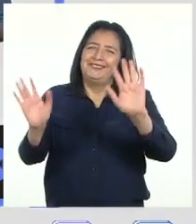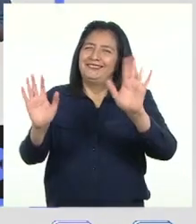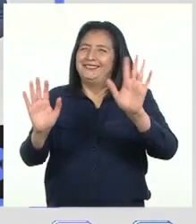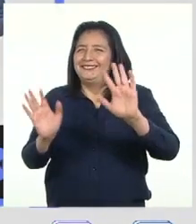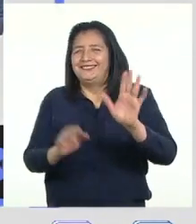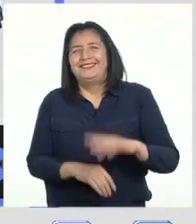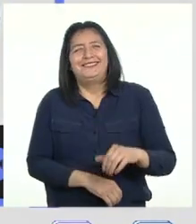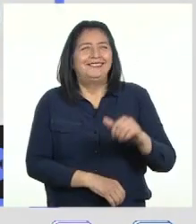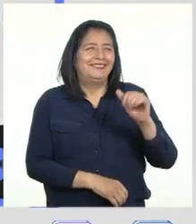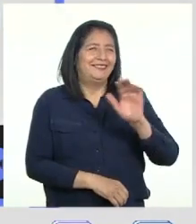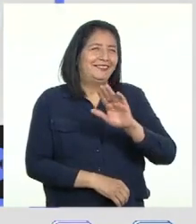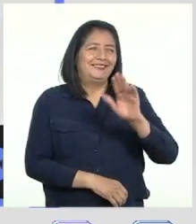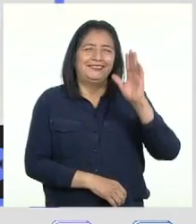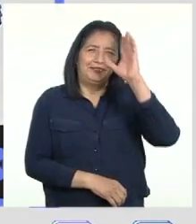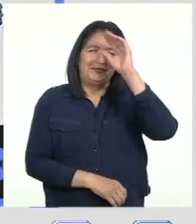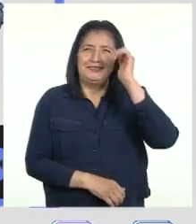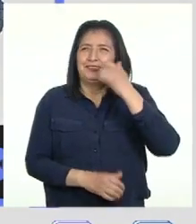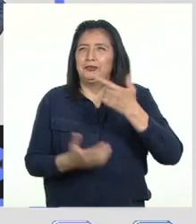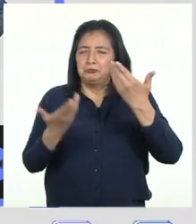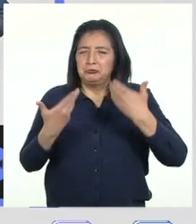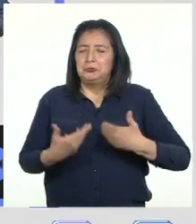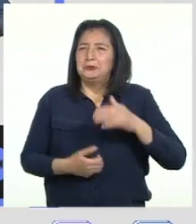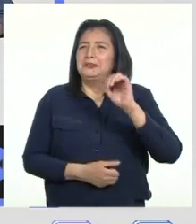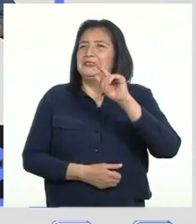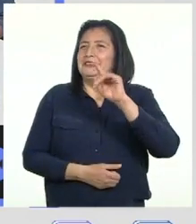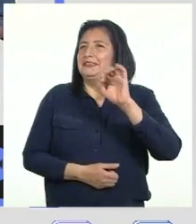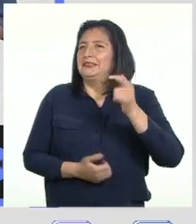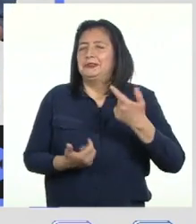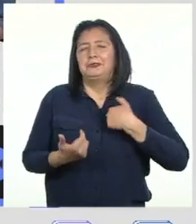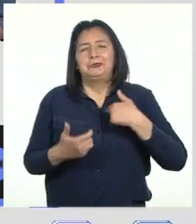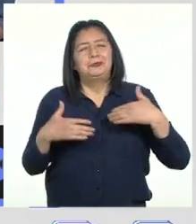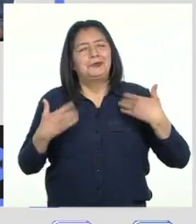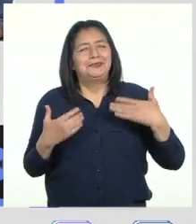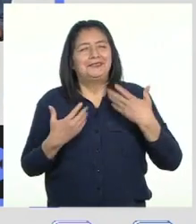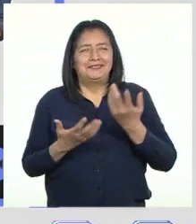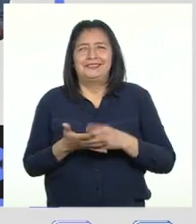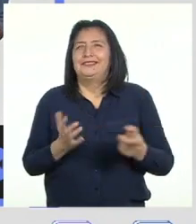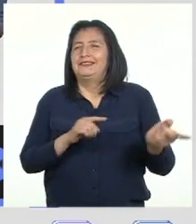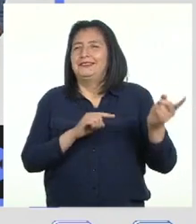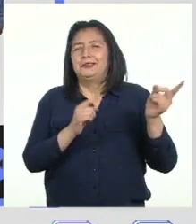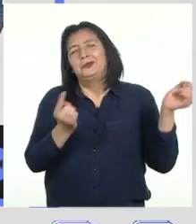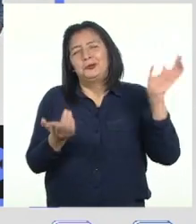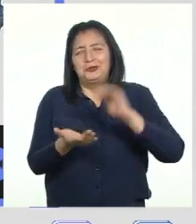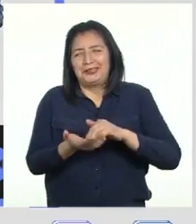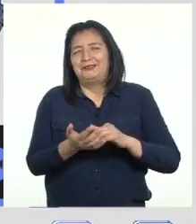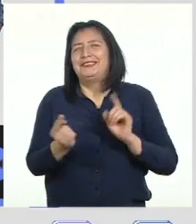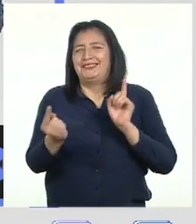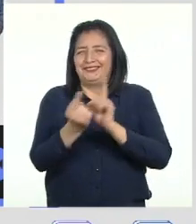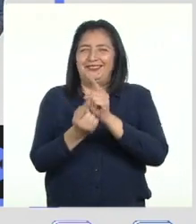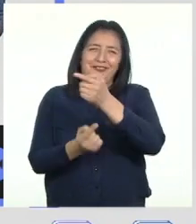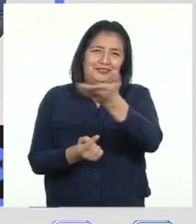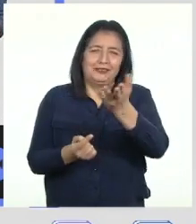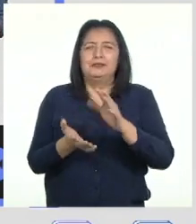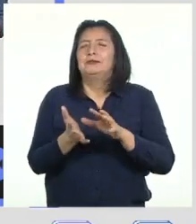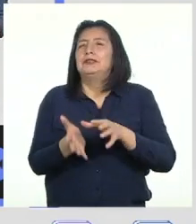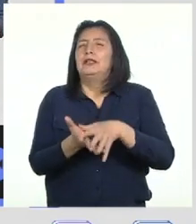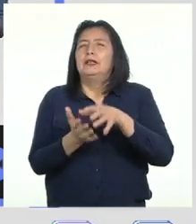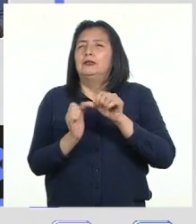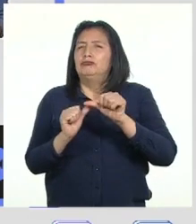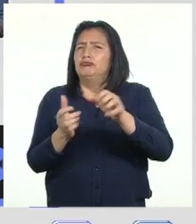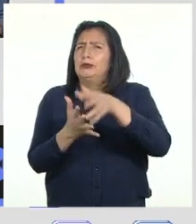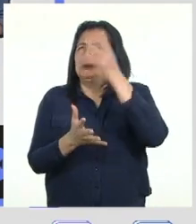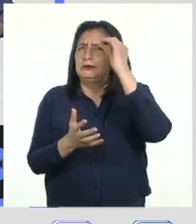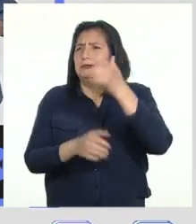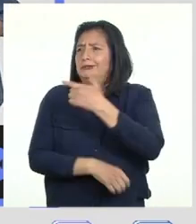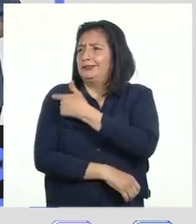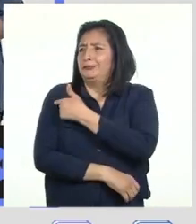chicos y chicas, soy la profesora Ángela Gabriel Y estoy muy contenta de volver a estar con ustedes para seguir aprendiendo sobre